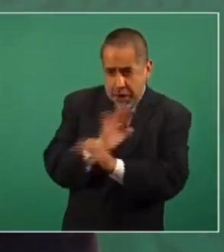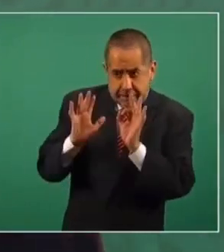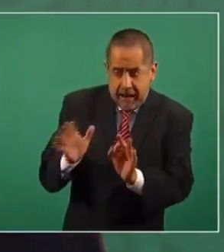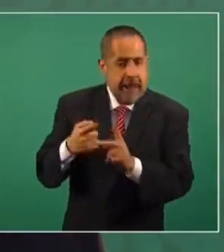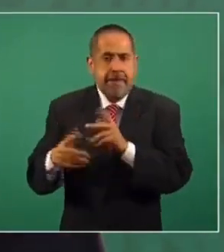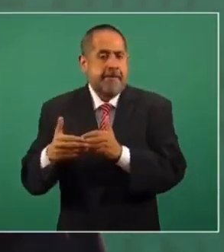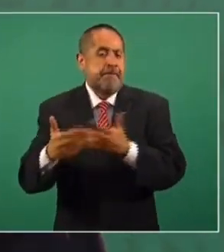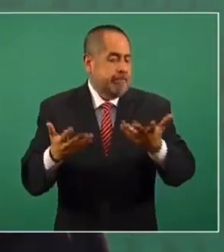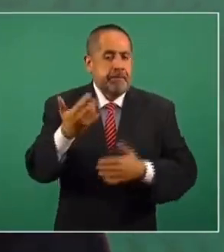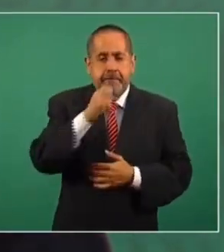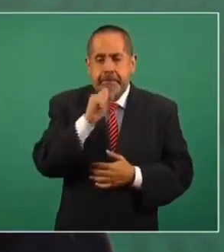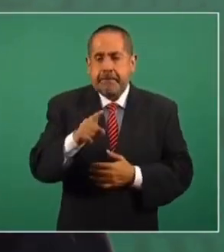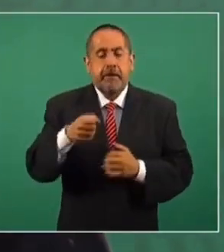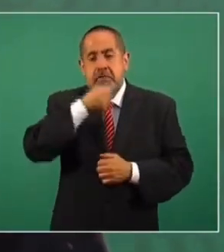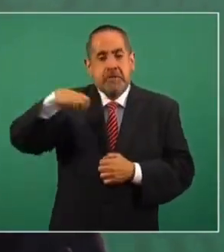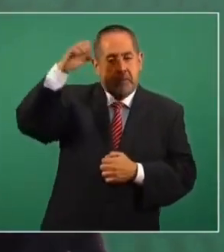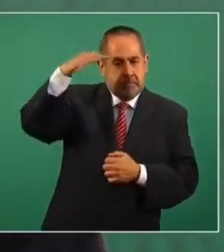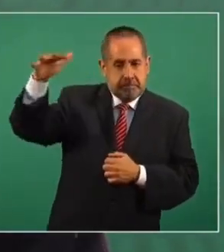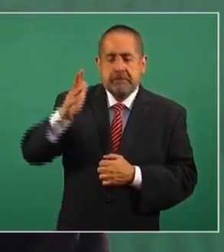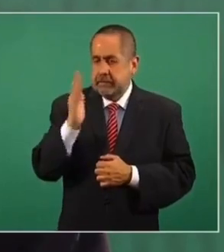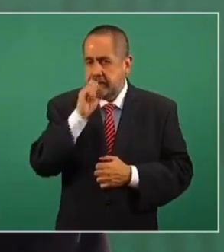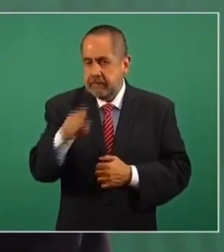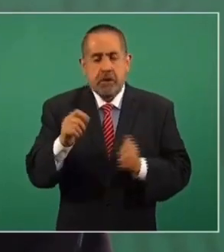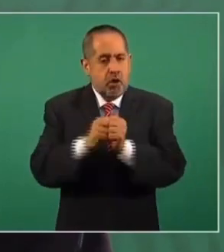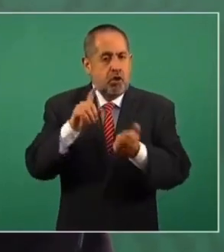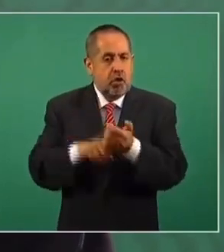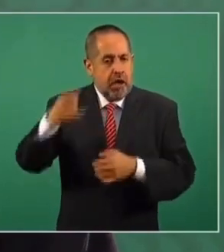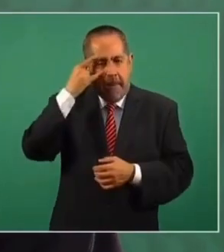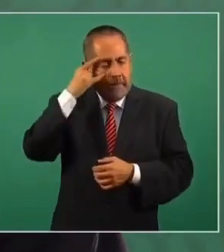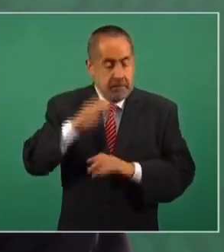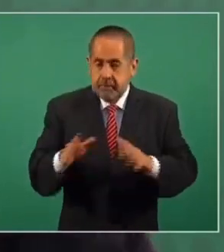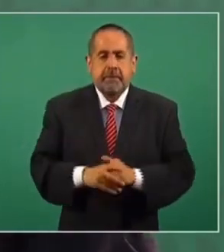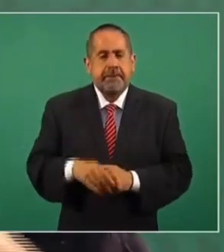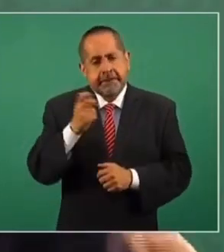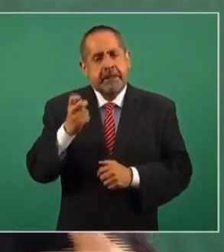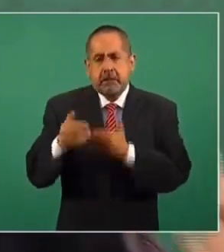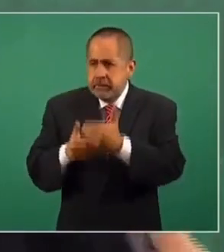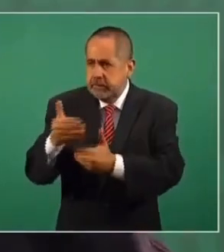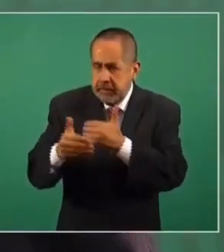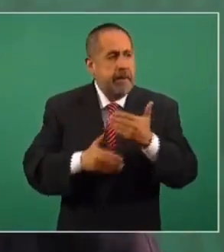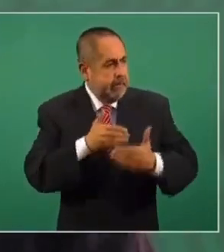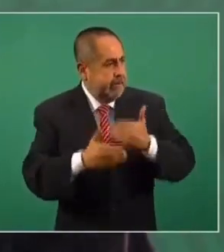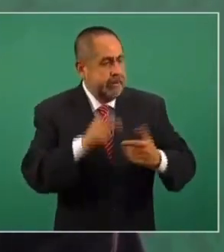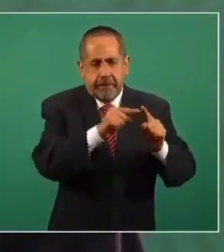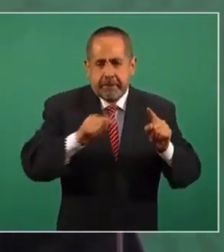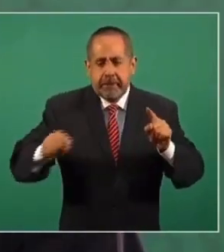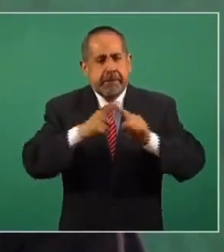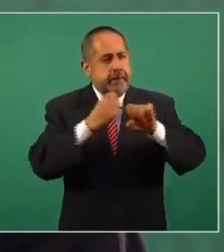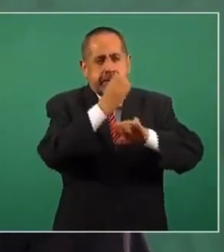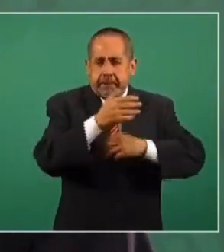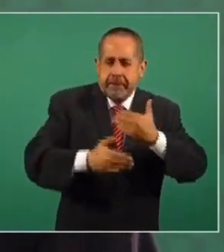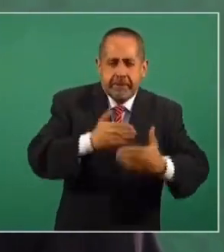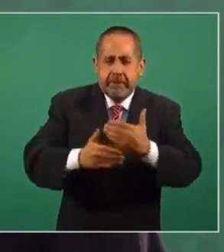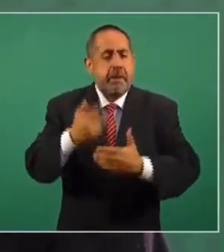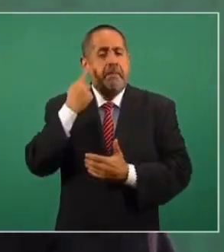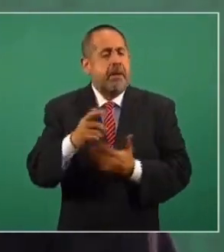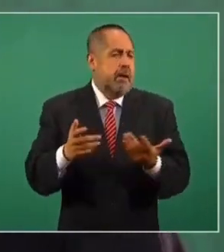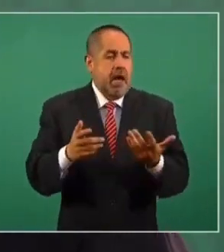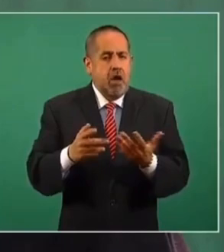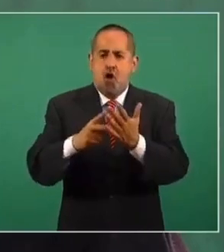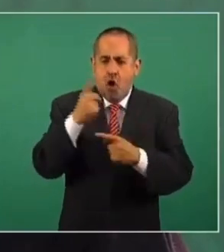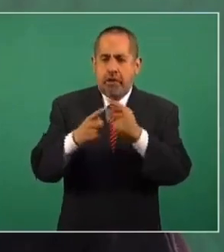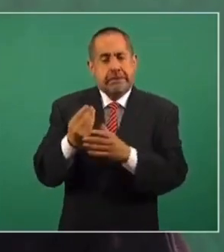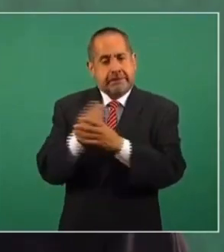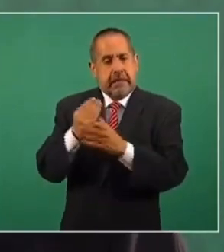y también los adultos mayores en el caso de Campeche. Y así ir avanzando en estados para que se